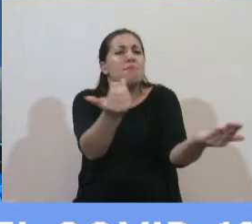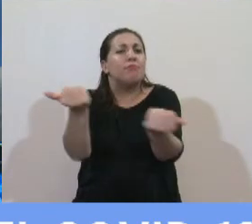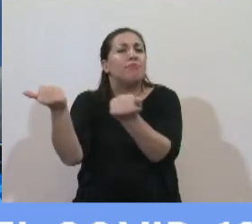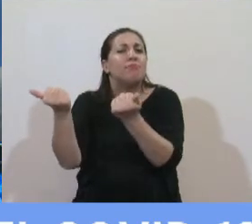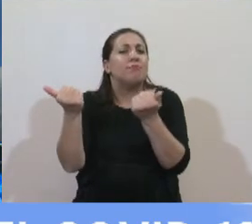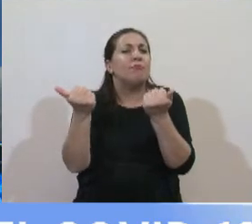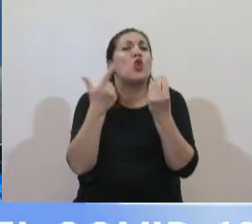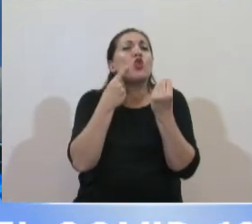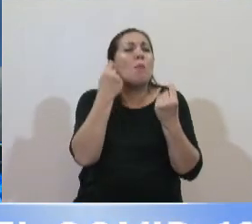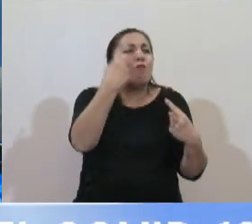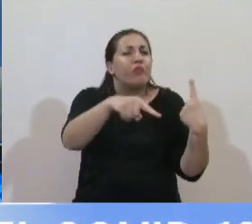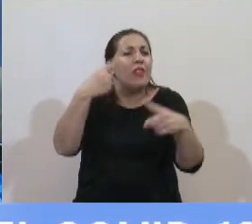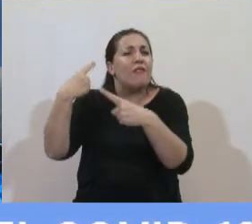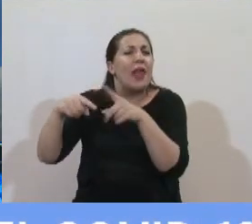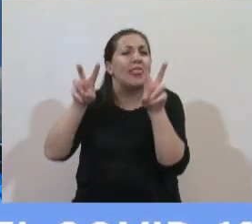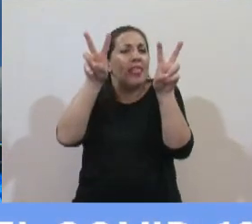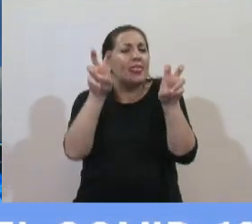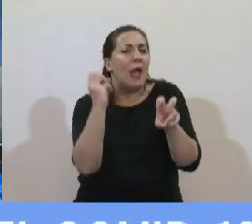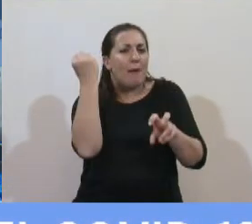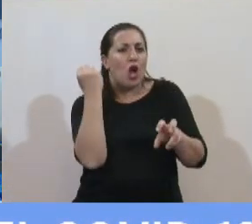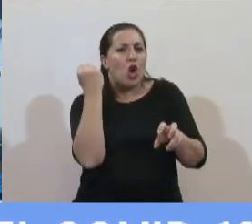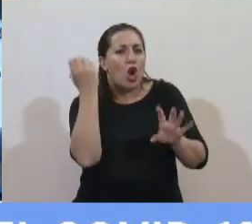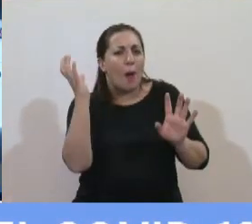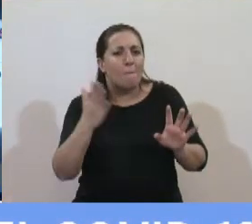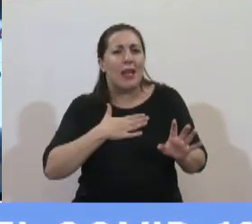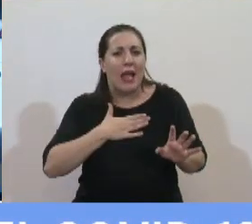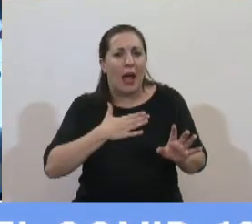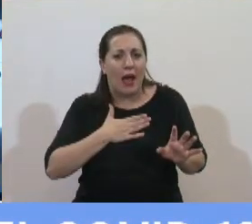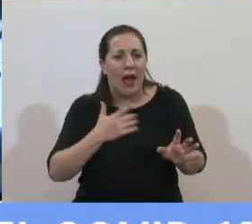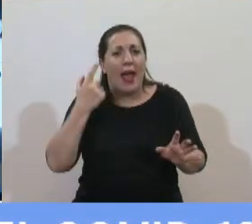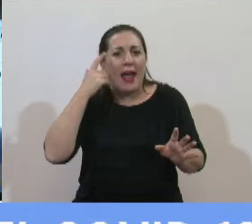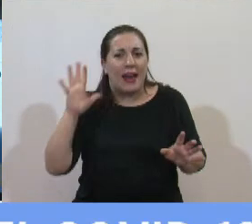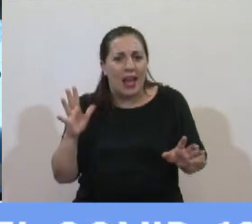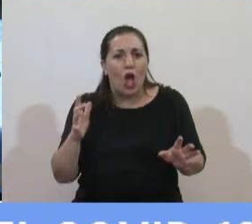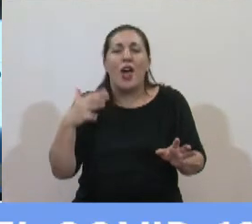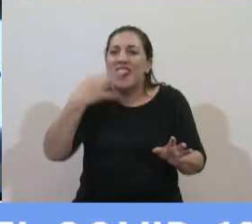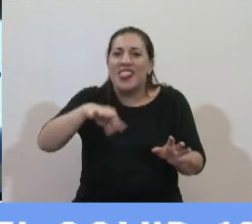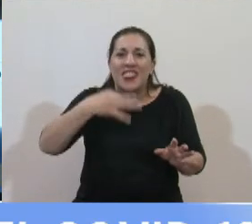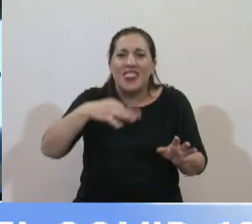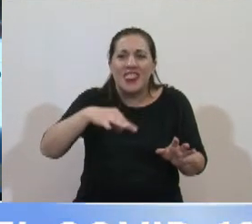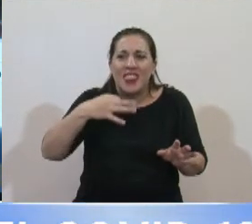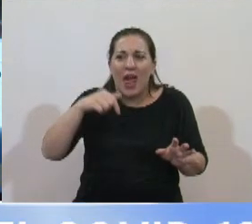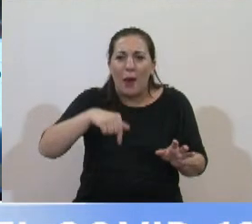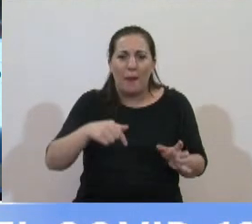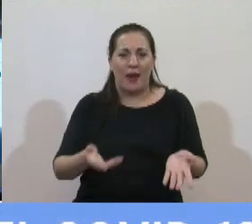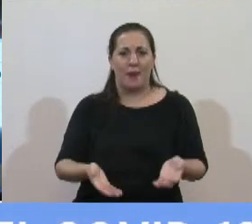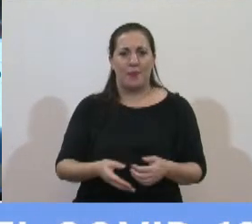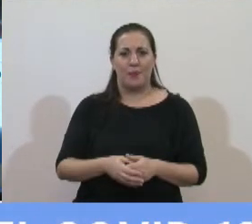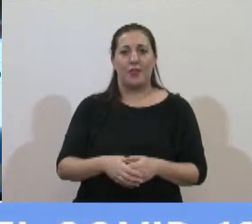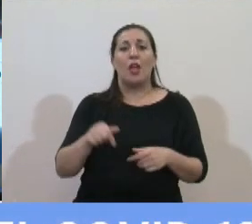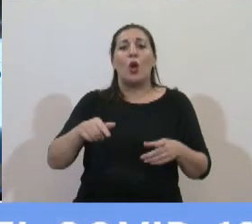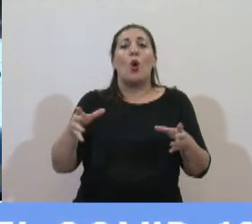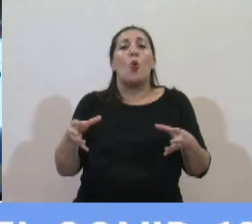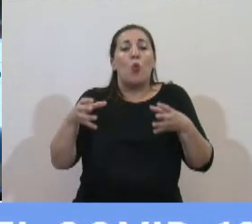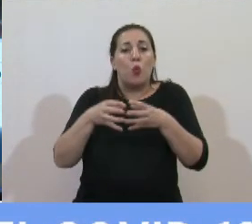económica miren en materia económica yo creo que hay dos grandes bloques que corresponde a esta casa discutirlo el